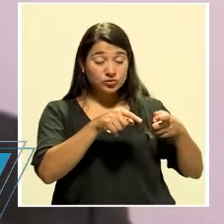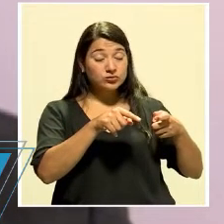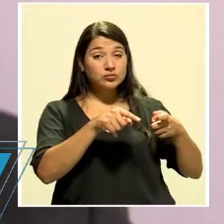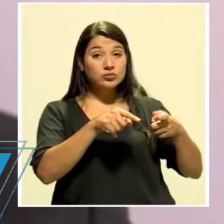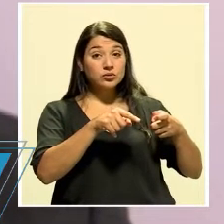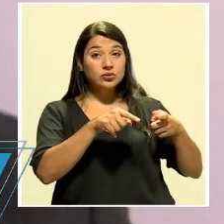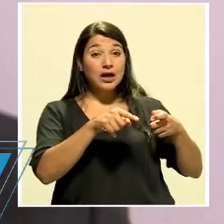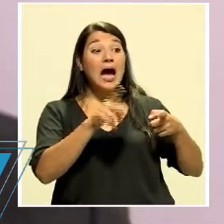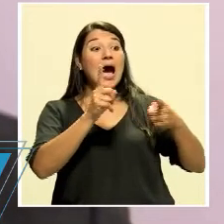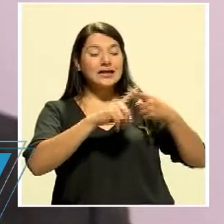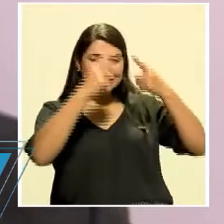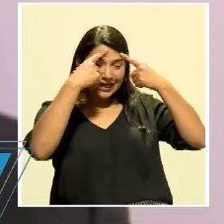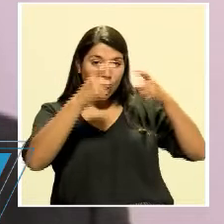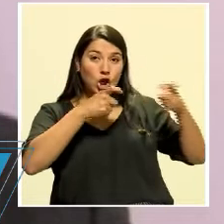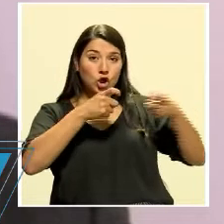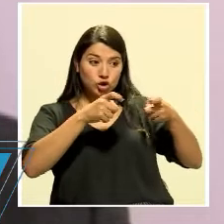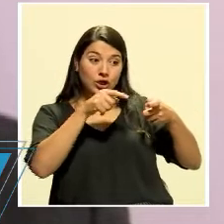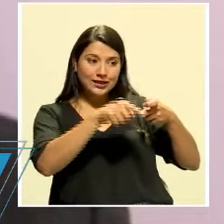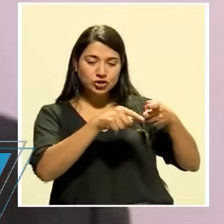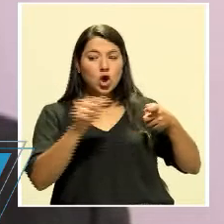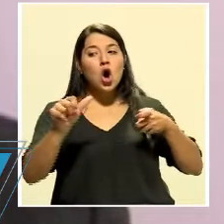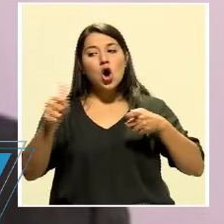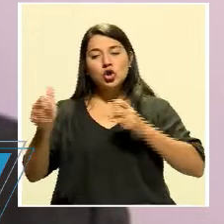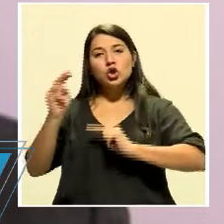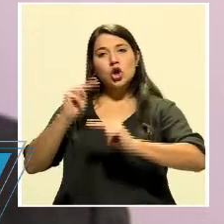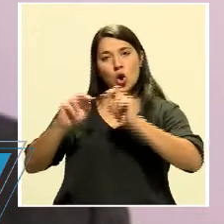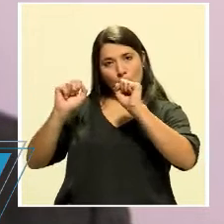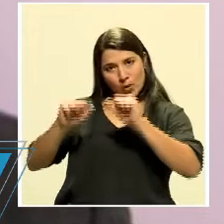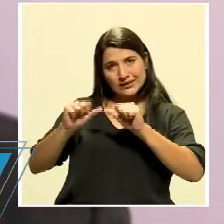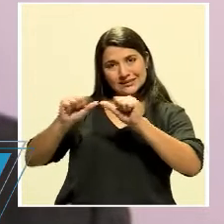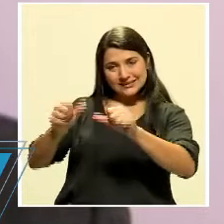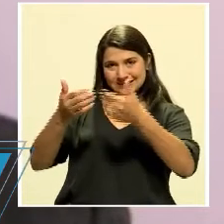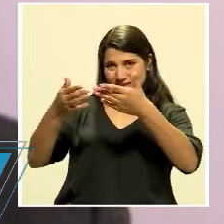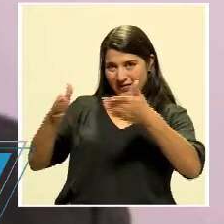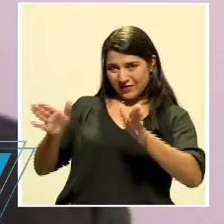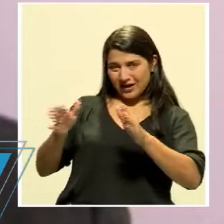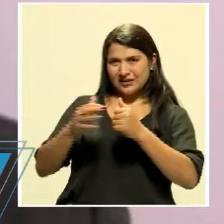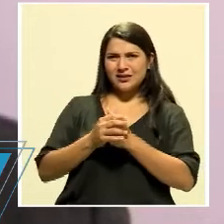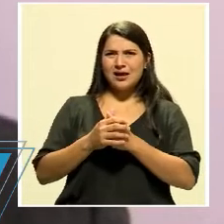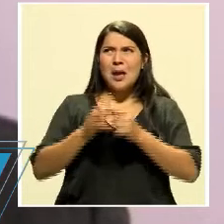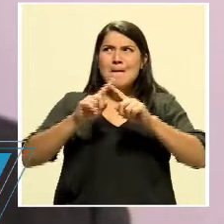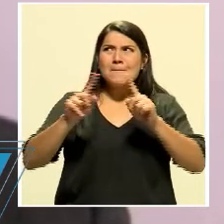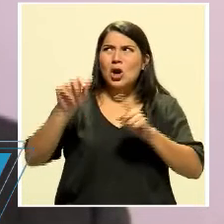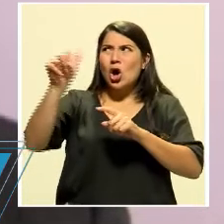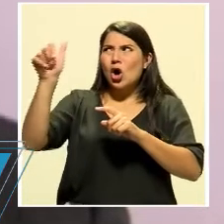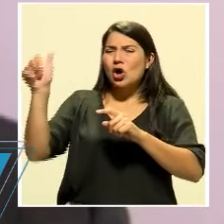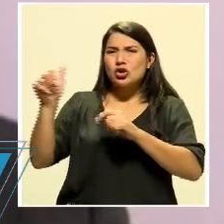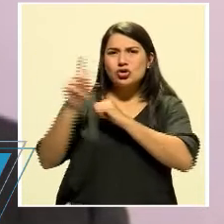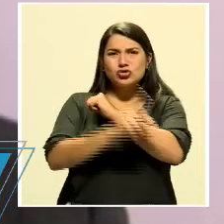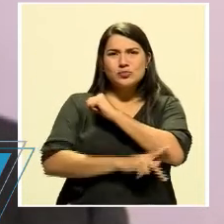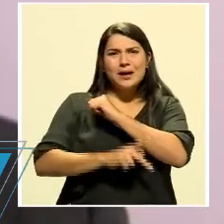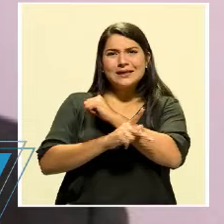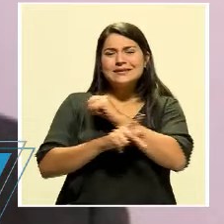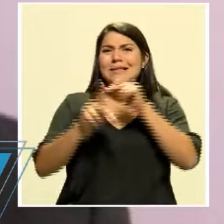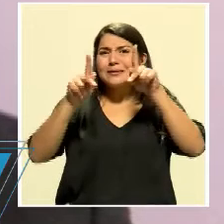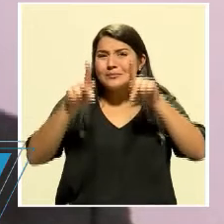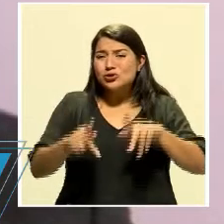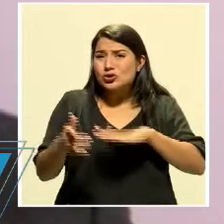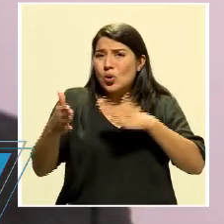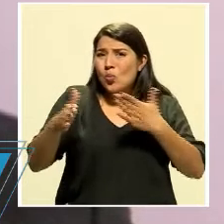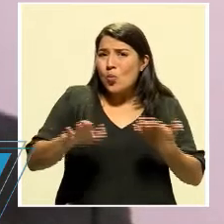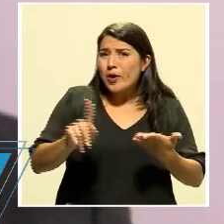es difícil, ¿verdad? Los países donde ya la gente se está muriendo no por COVID, se está muriendo por